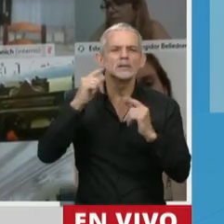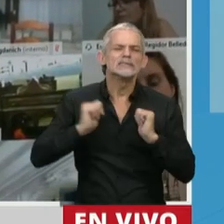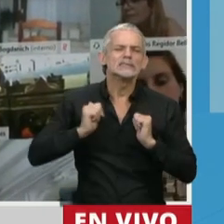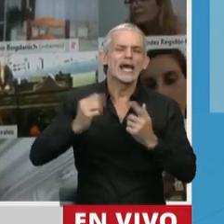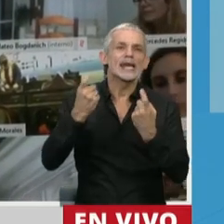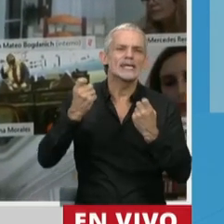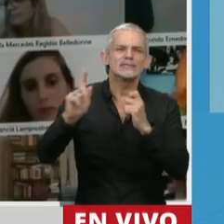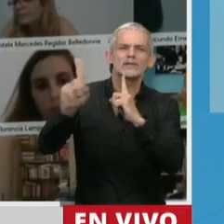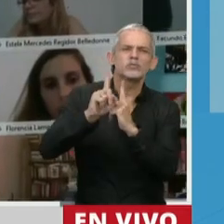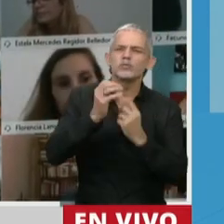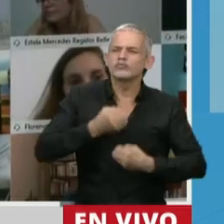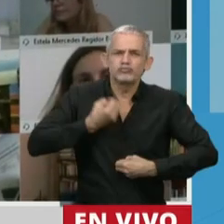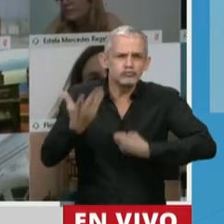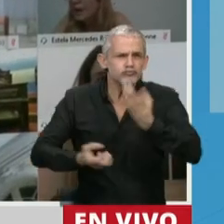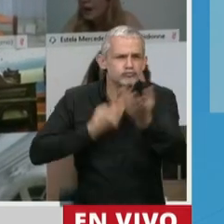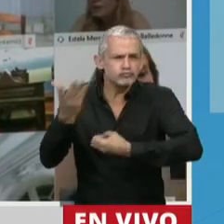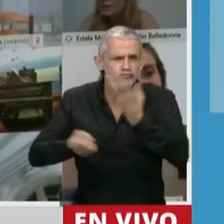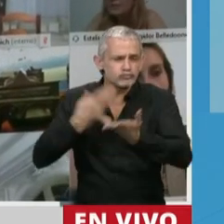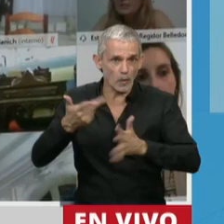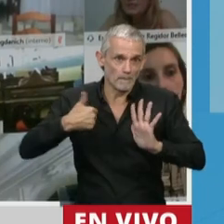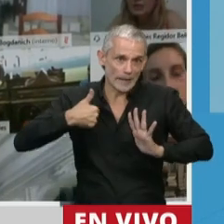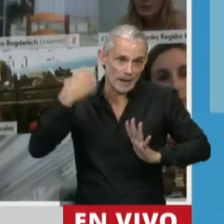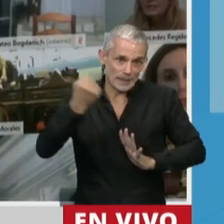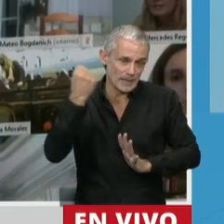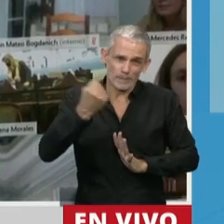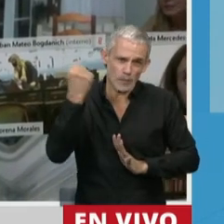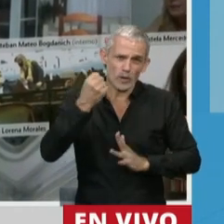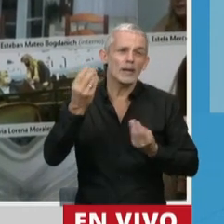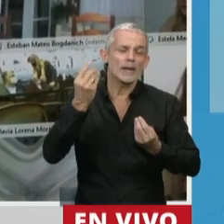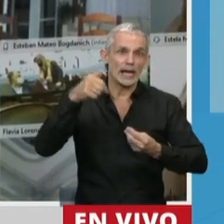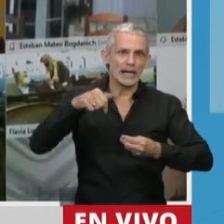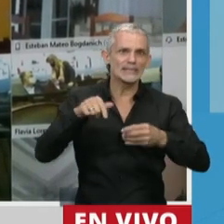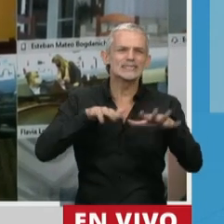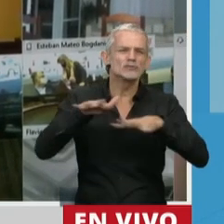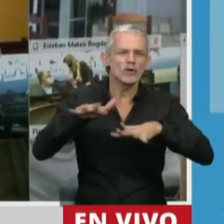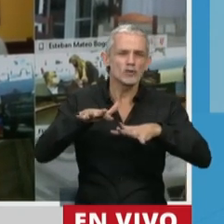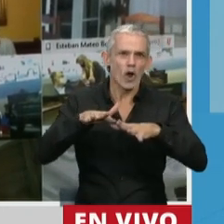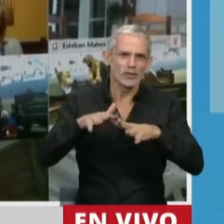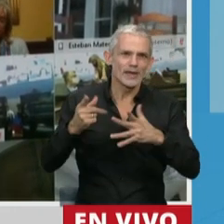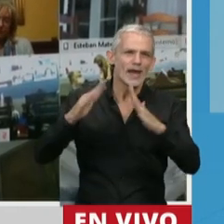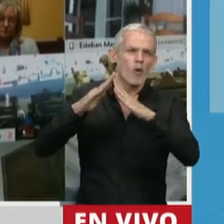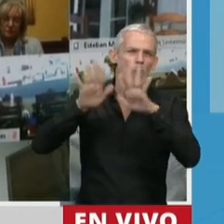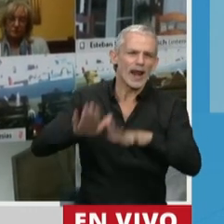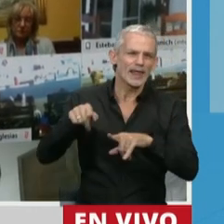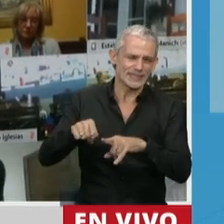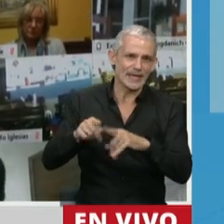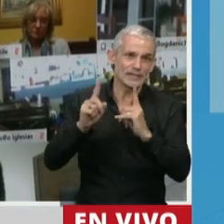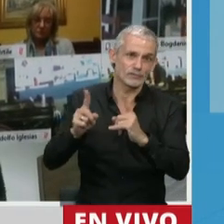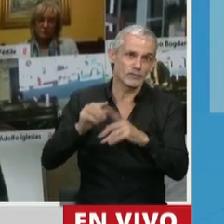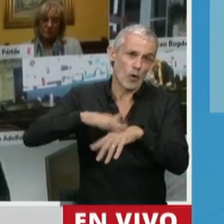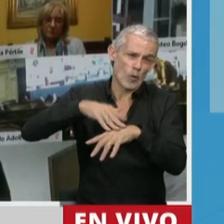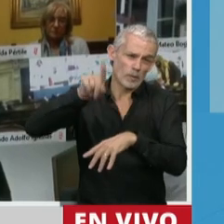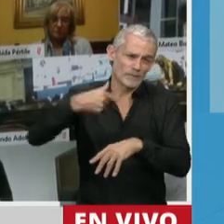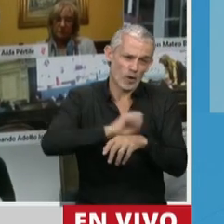tan necesarios en general, considero yo, pero especialmente en este momento de cuarentena, como efecto de la pandemia,